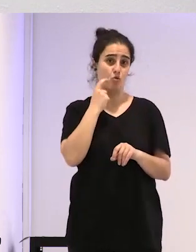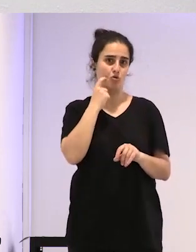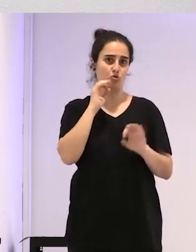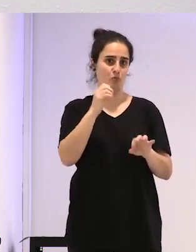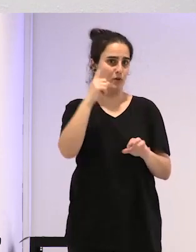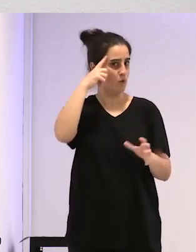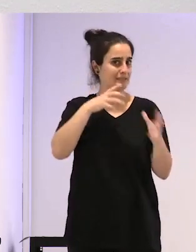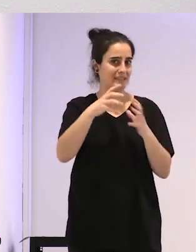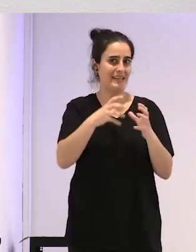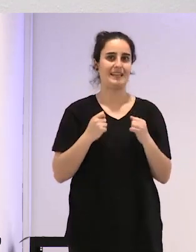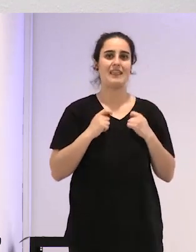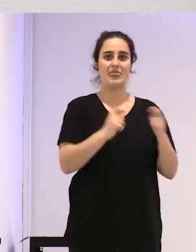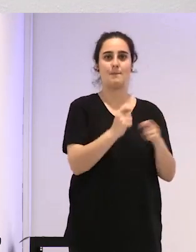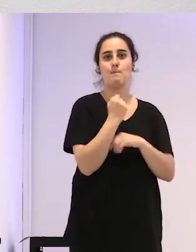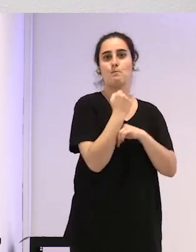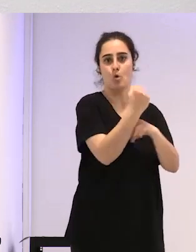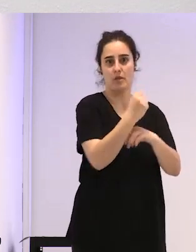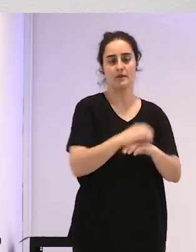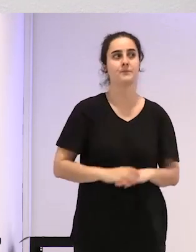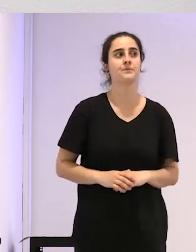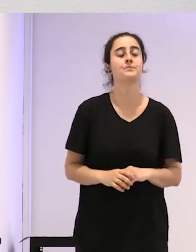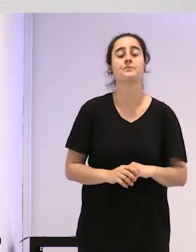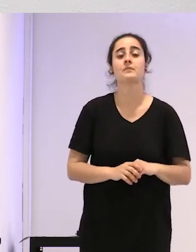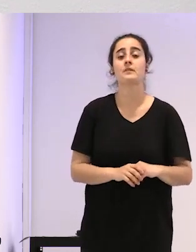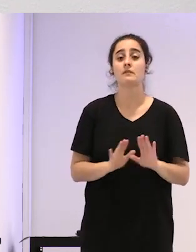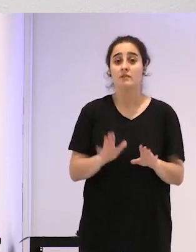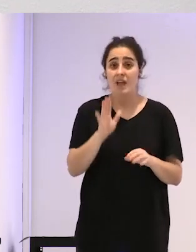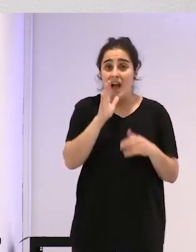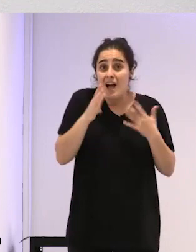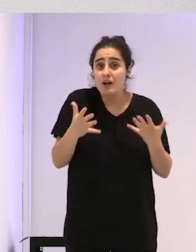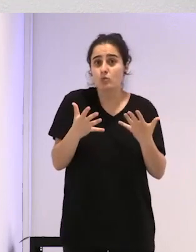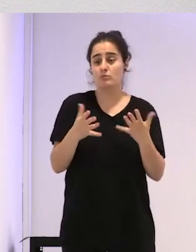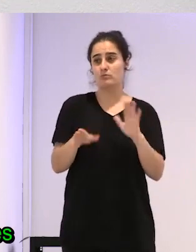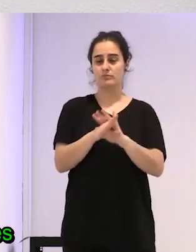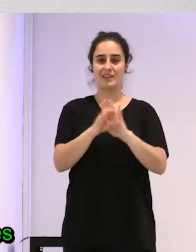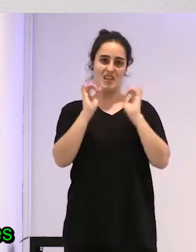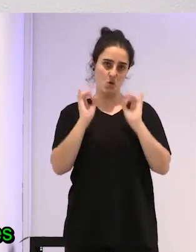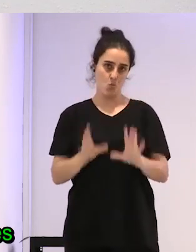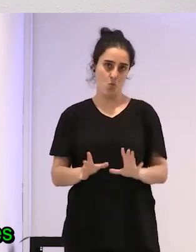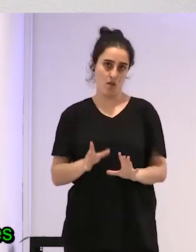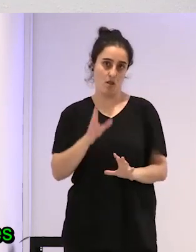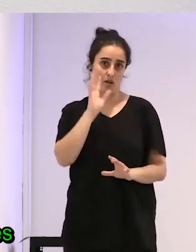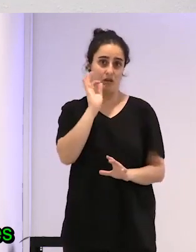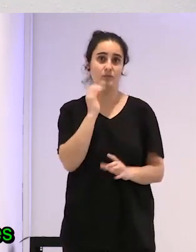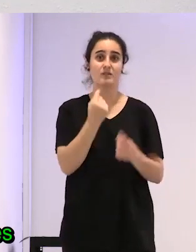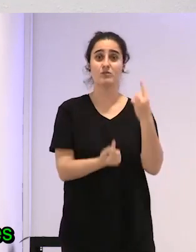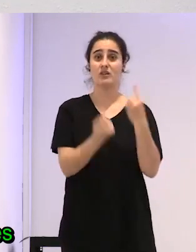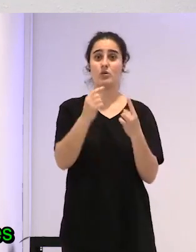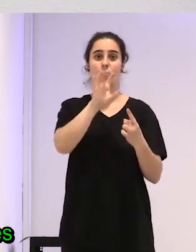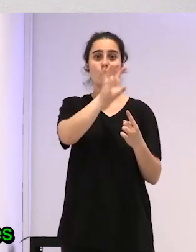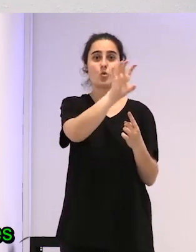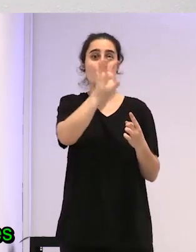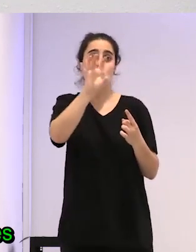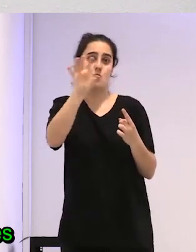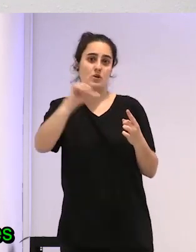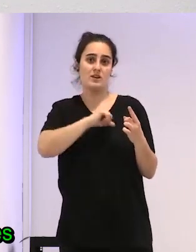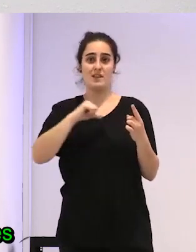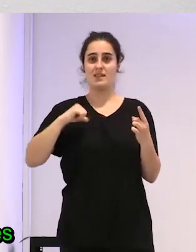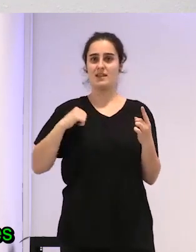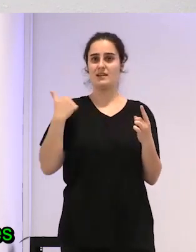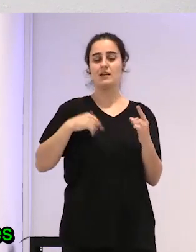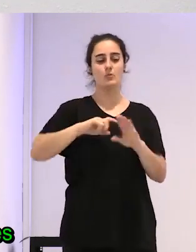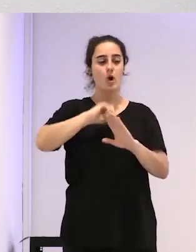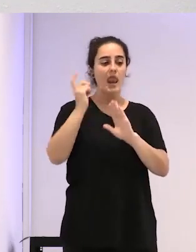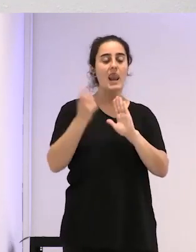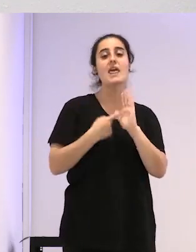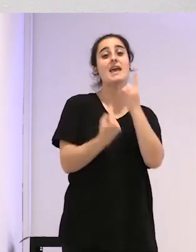putada es que ahora, actualmente, continúa haciéndose lo mismo, a pesar de que en muchas comunidades ya hay leyes que